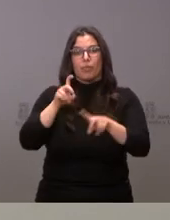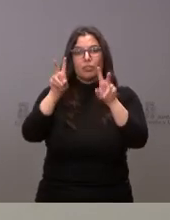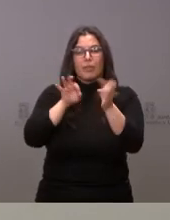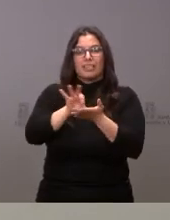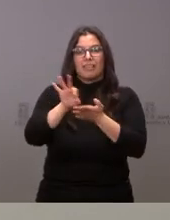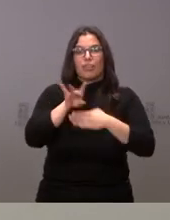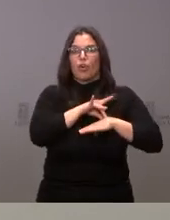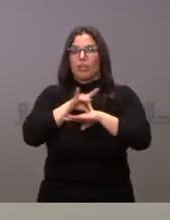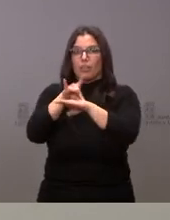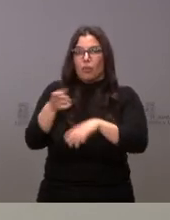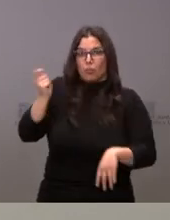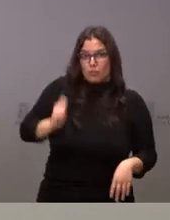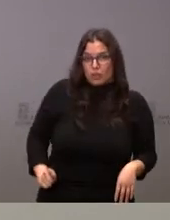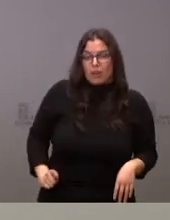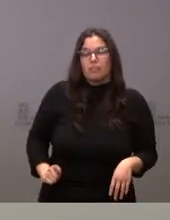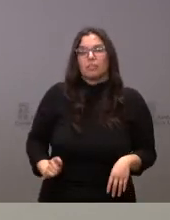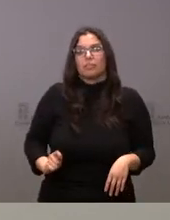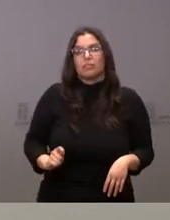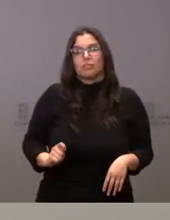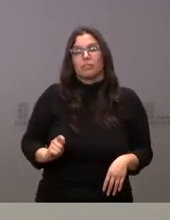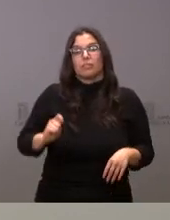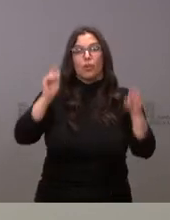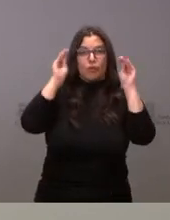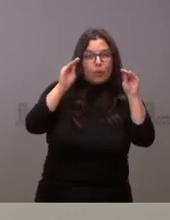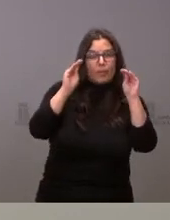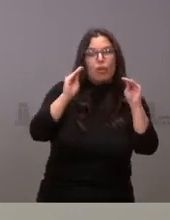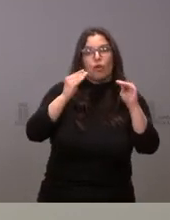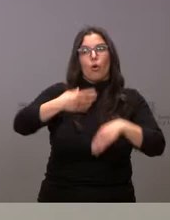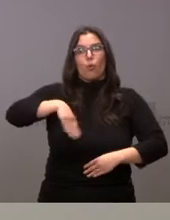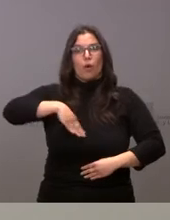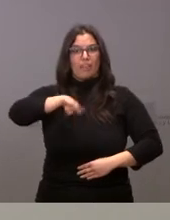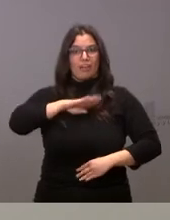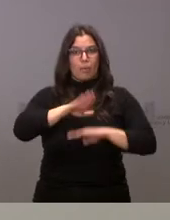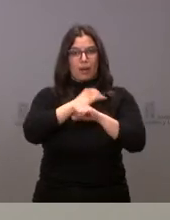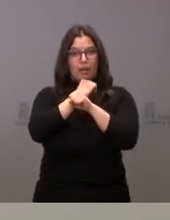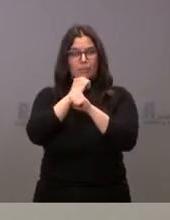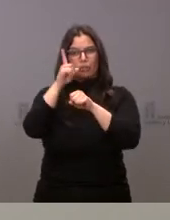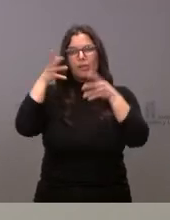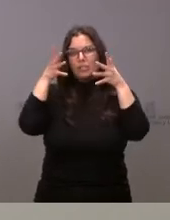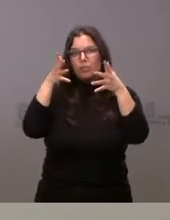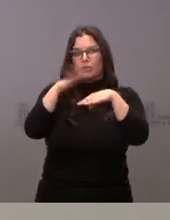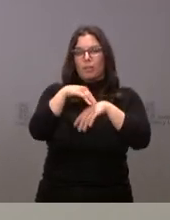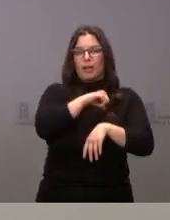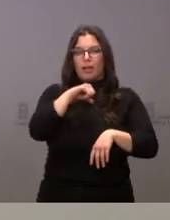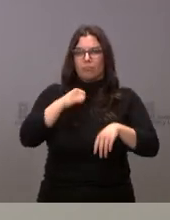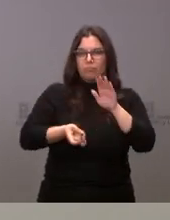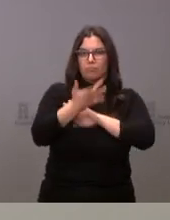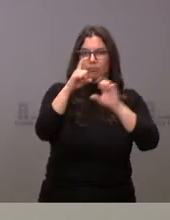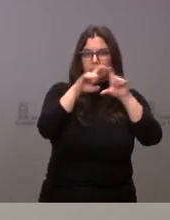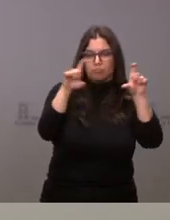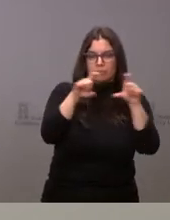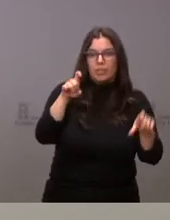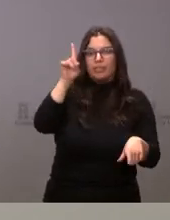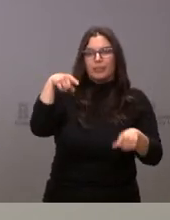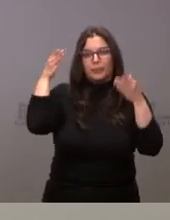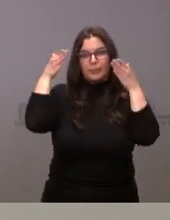orientación profesional formación y cualificación para el empleo asesoramiento para el autoempleo y el emprendimiento y acciones